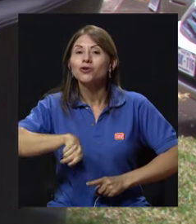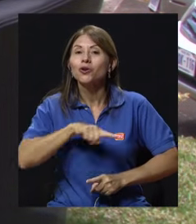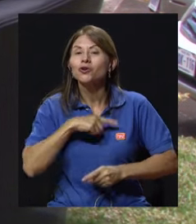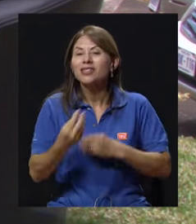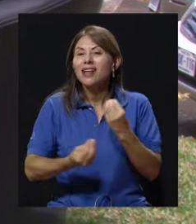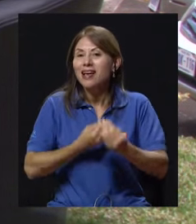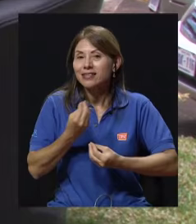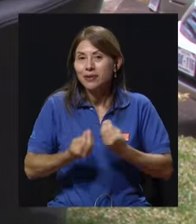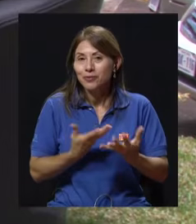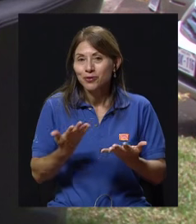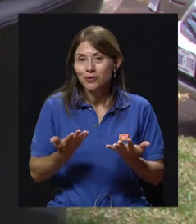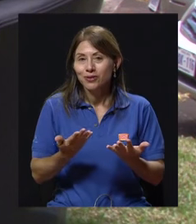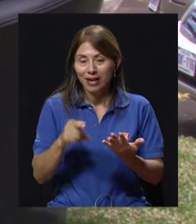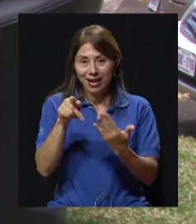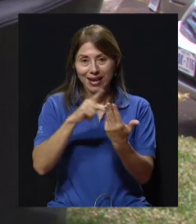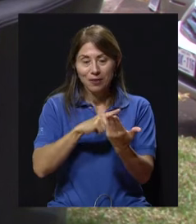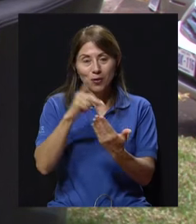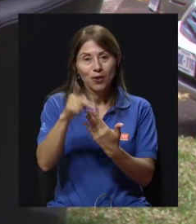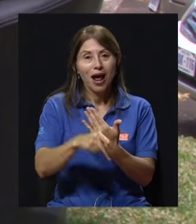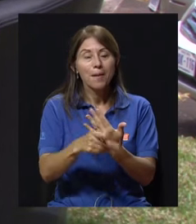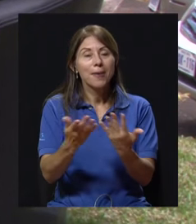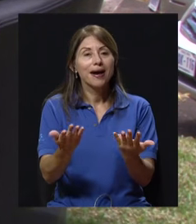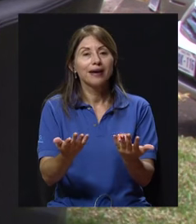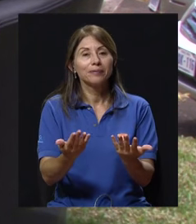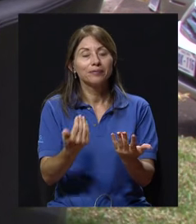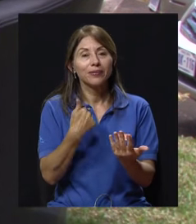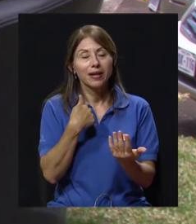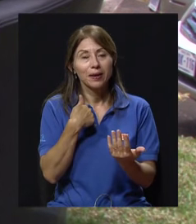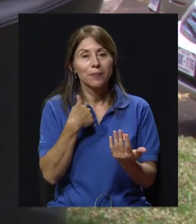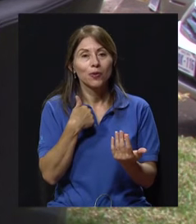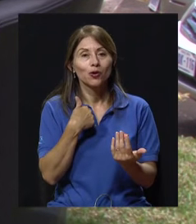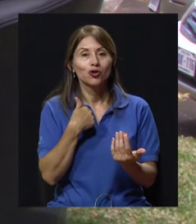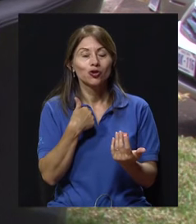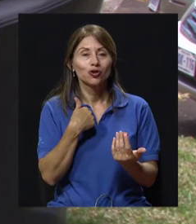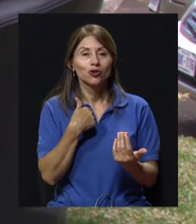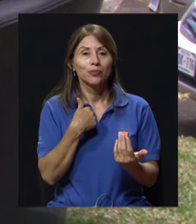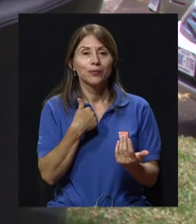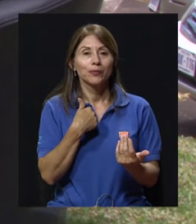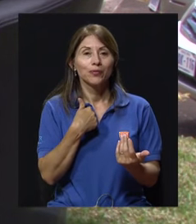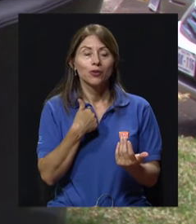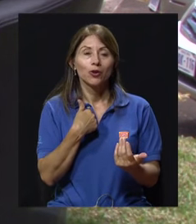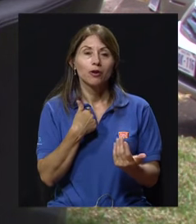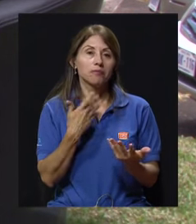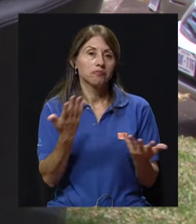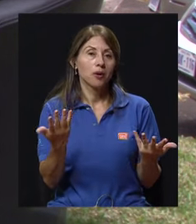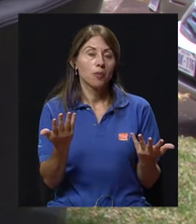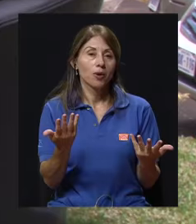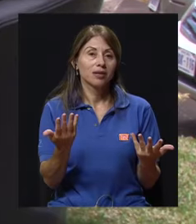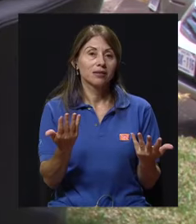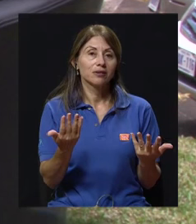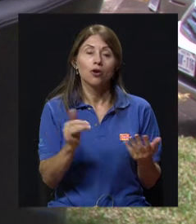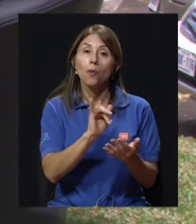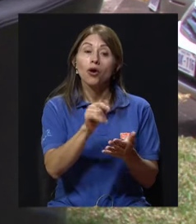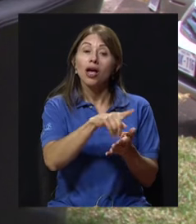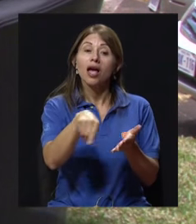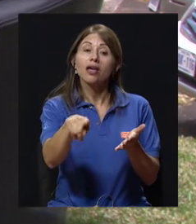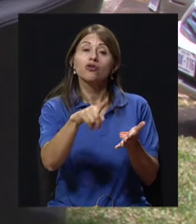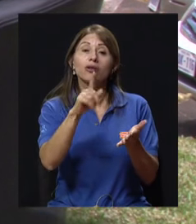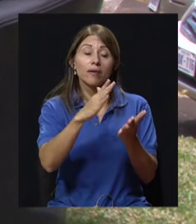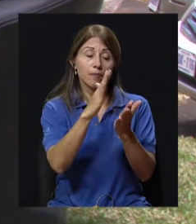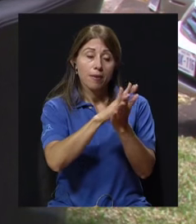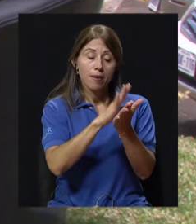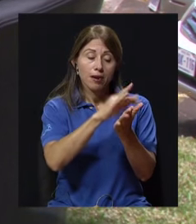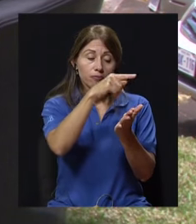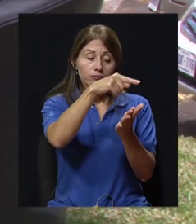en el programa por lo menos, lo que tenemos es una liberación de responsabilidades,